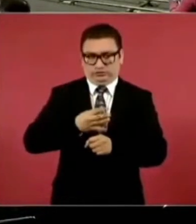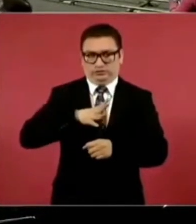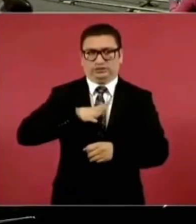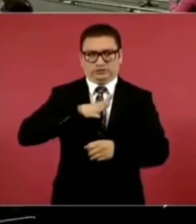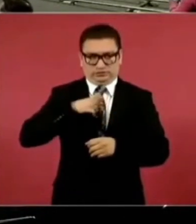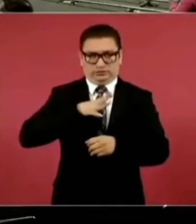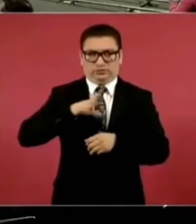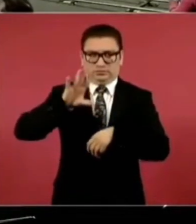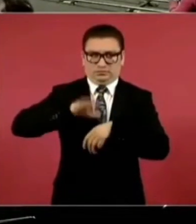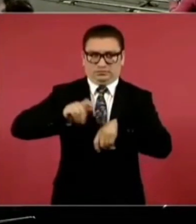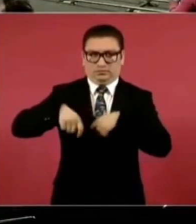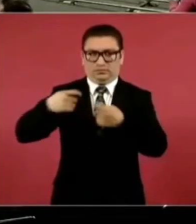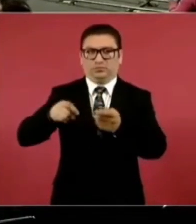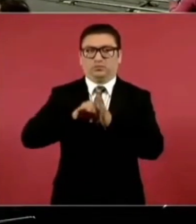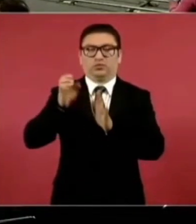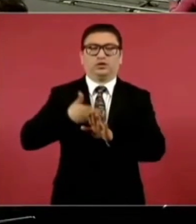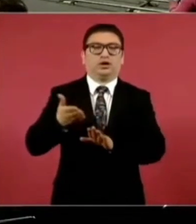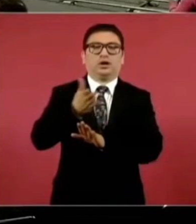el tiempo de cedillo